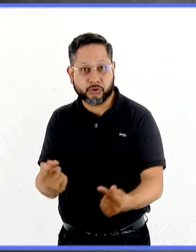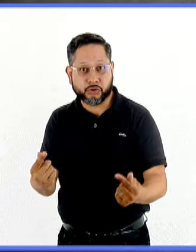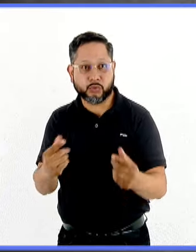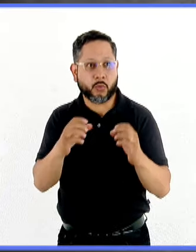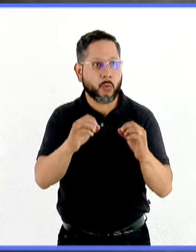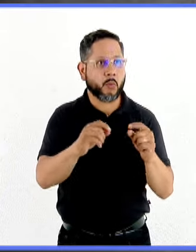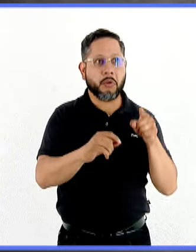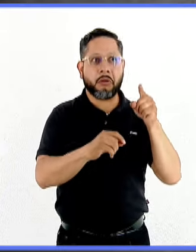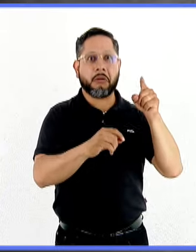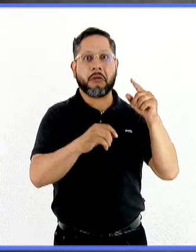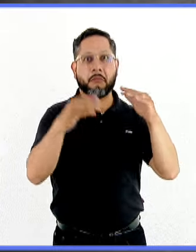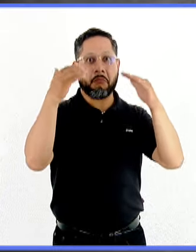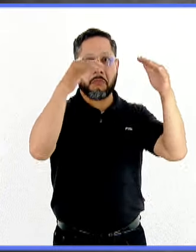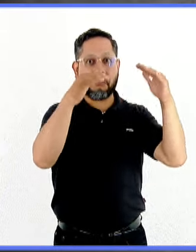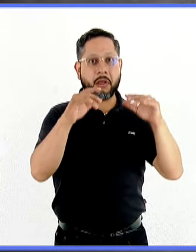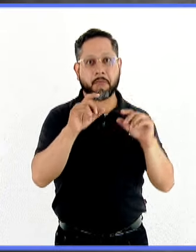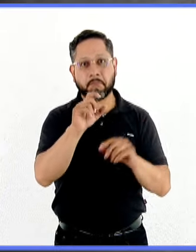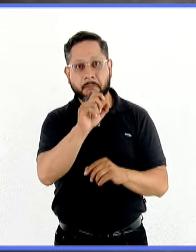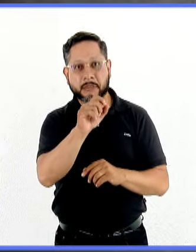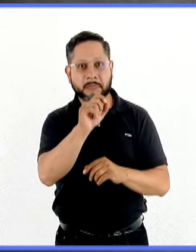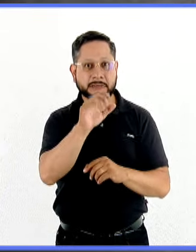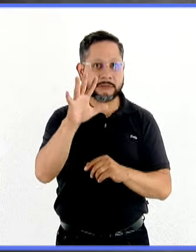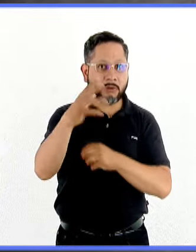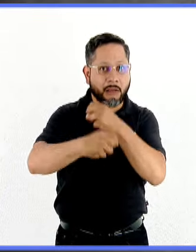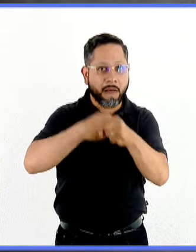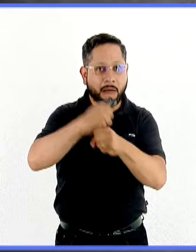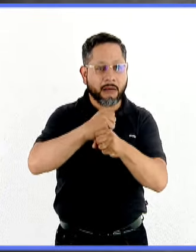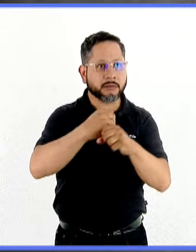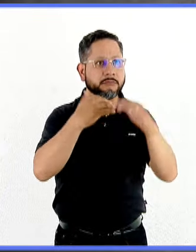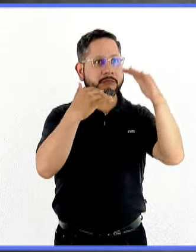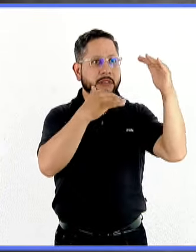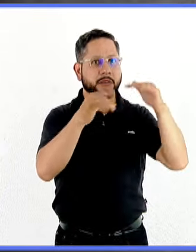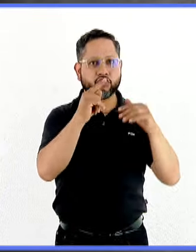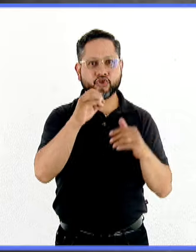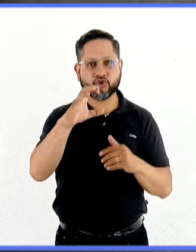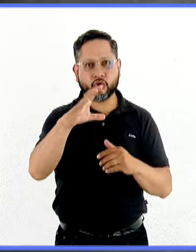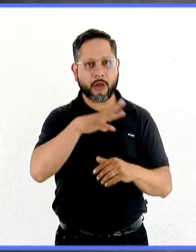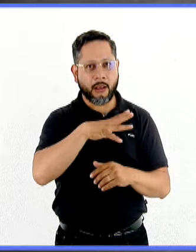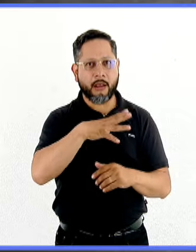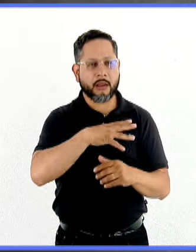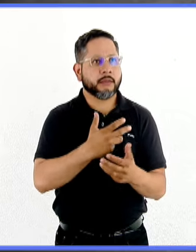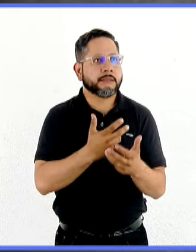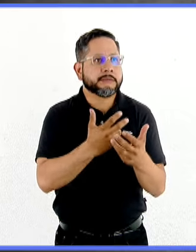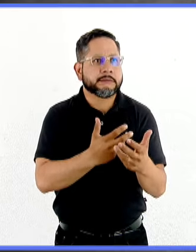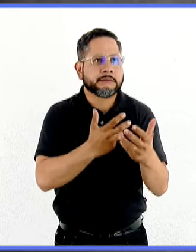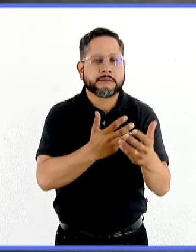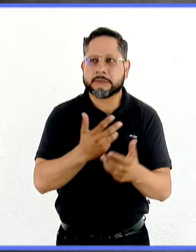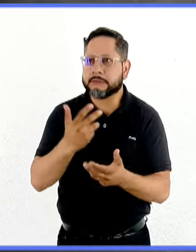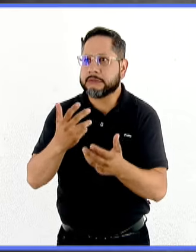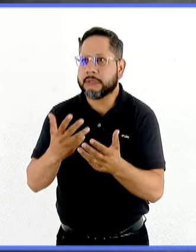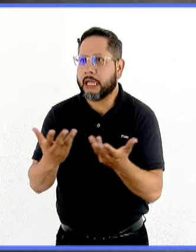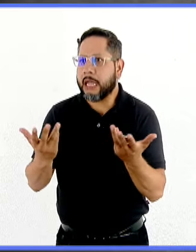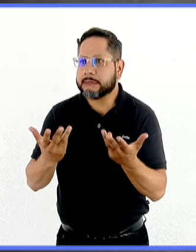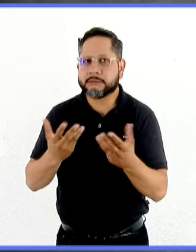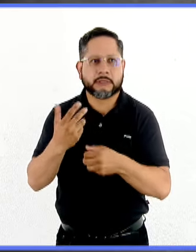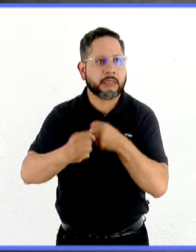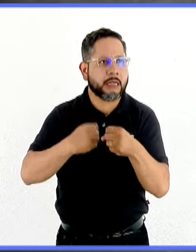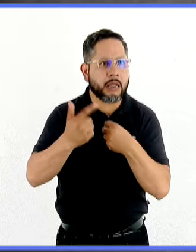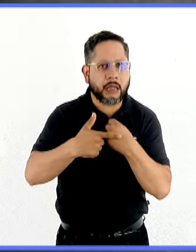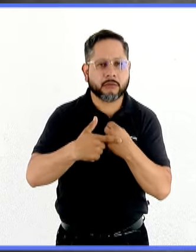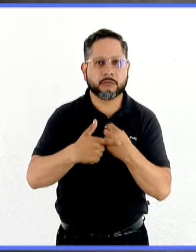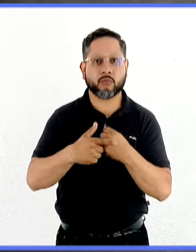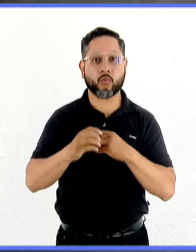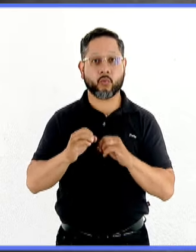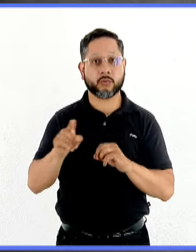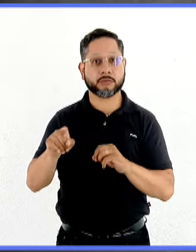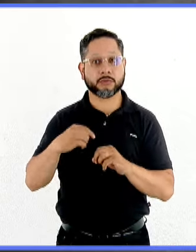debutan directamente entre los 20 y 25 y tienen como episodios en donde se acentúan los síntomas o remiten